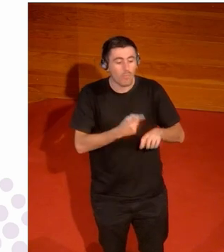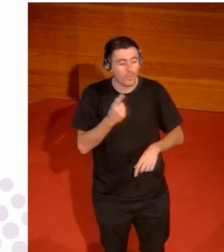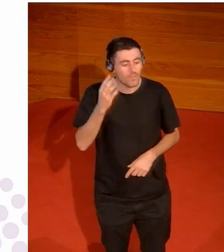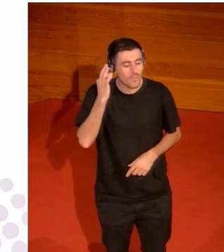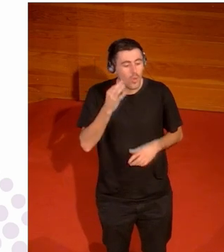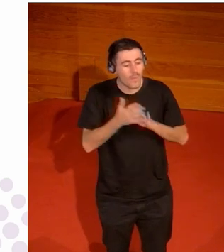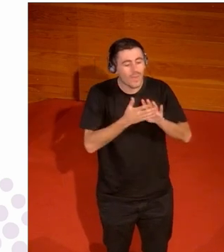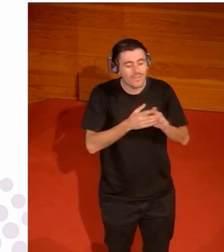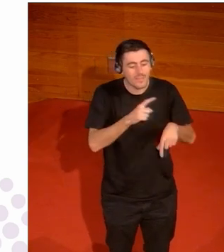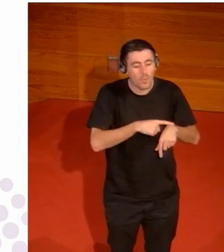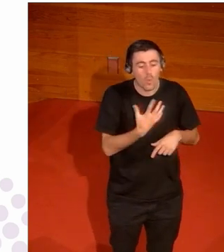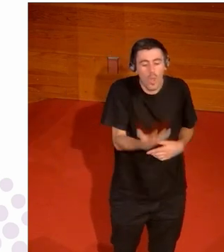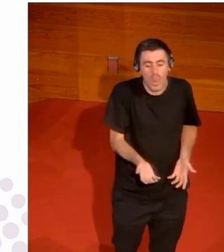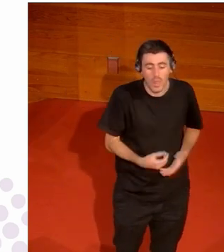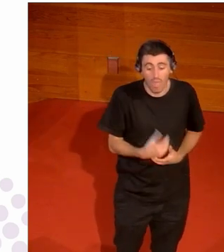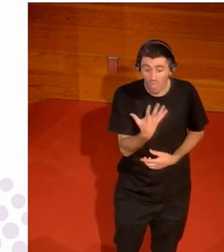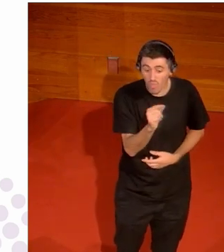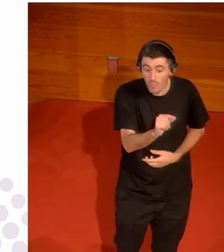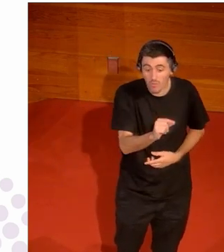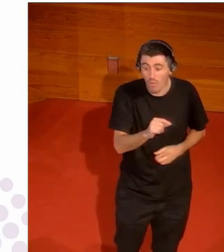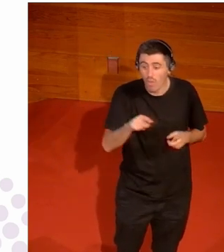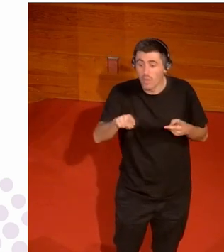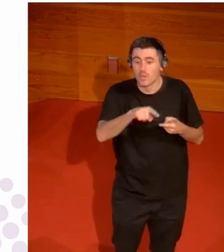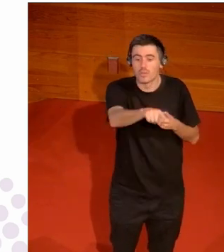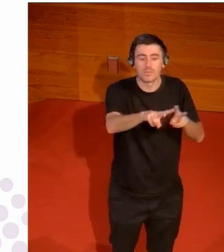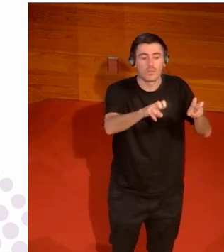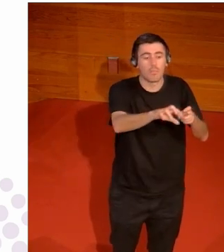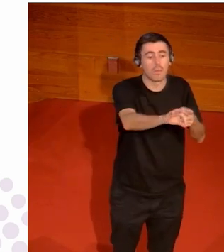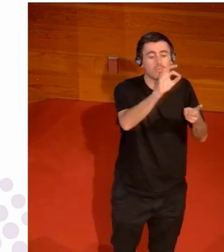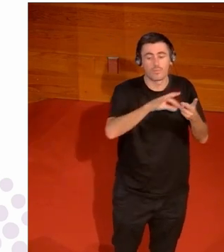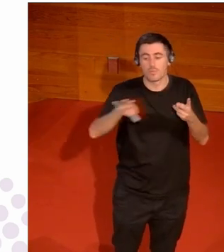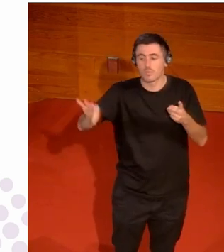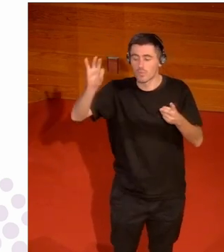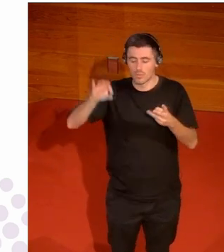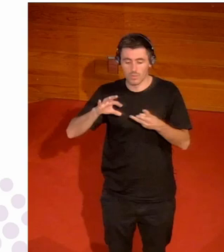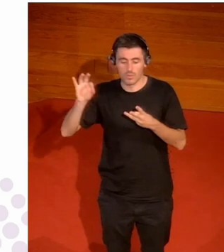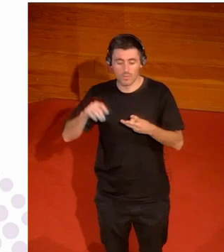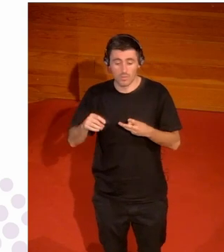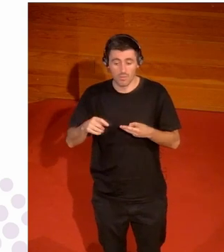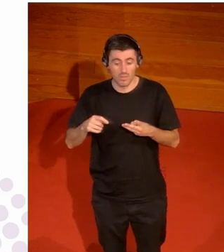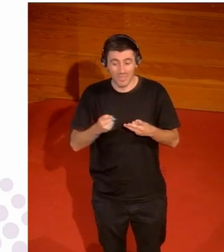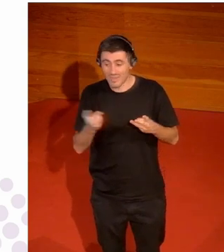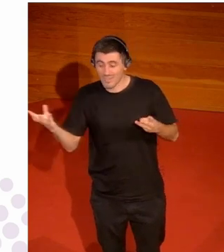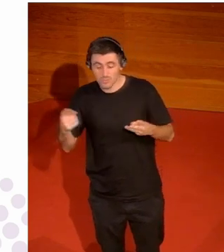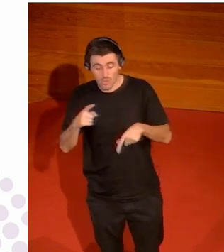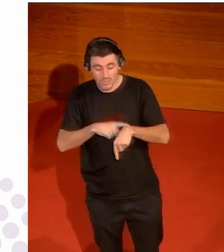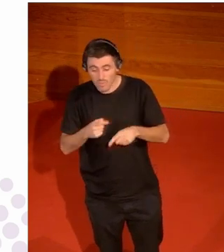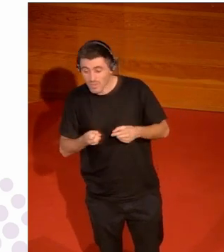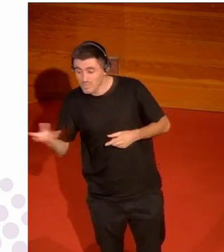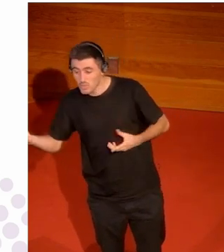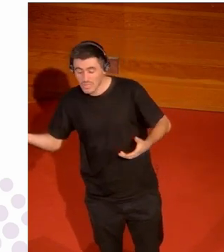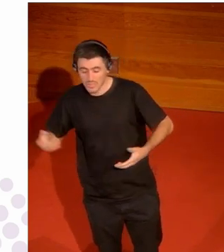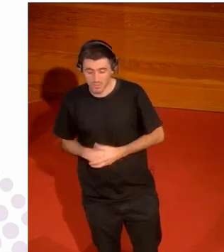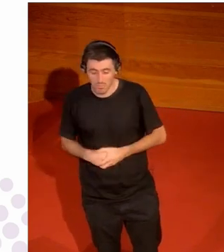minutos que tenemos que coger aquí un poquito y aquí otro poquito lo demás son hablar del otro del otro oye que a la